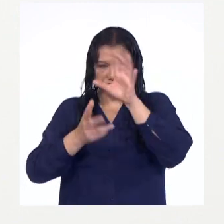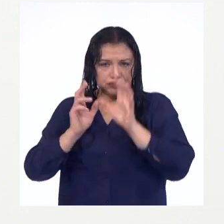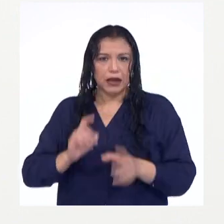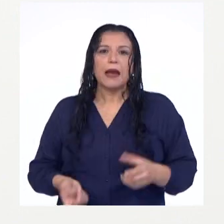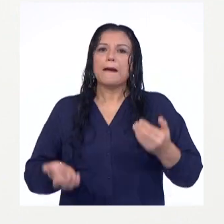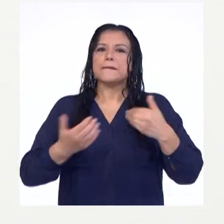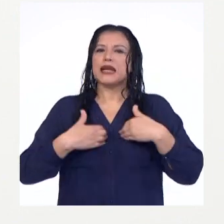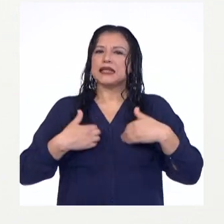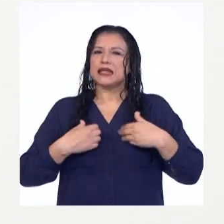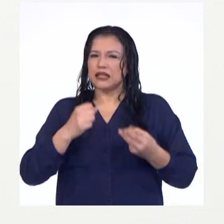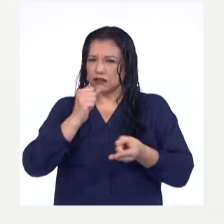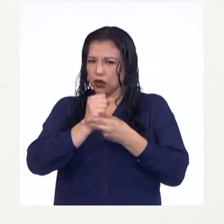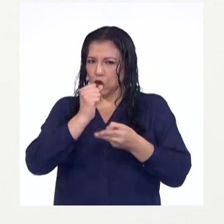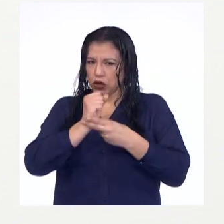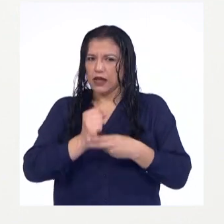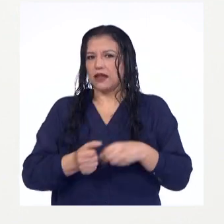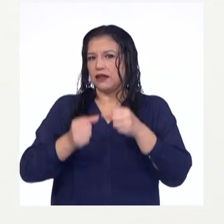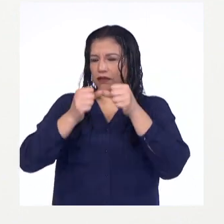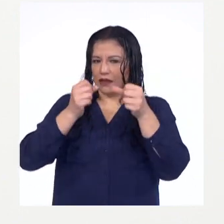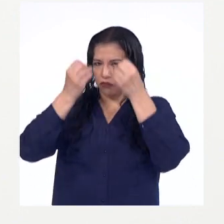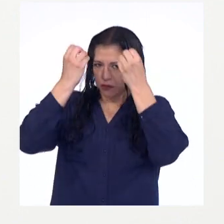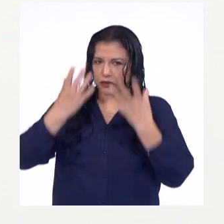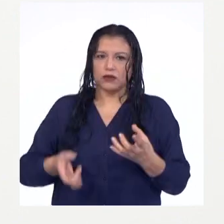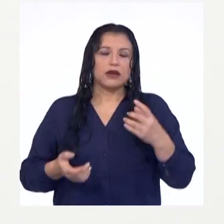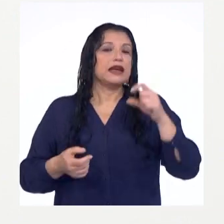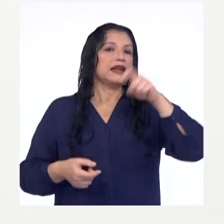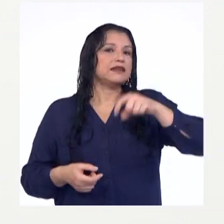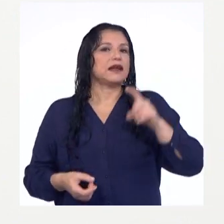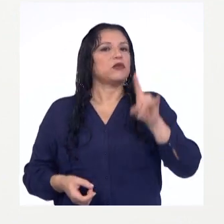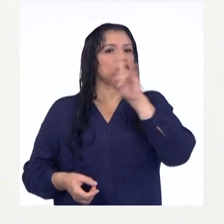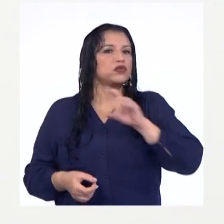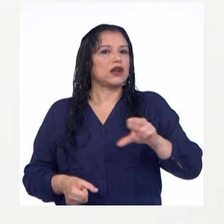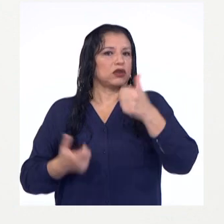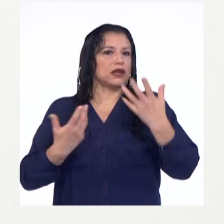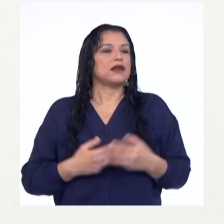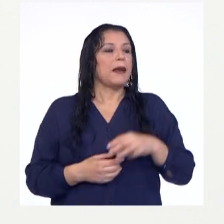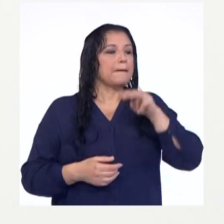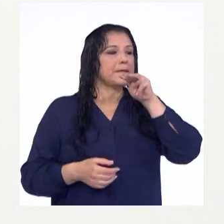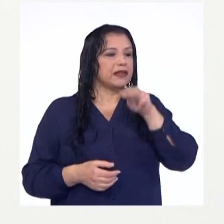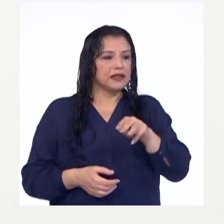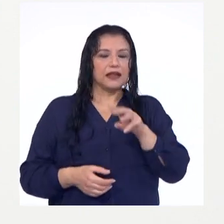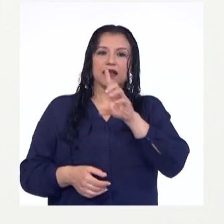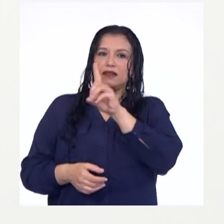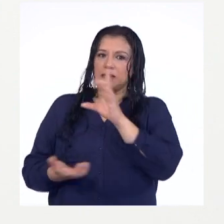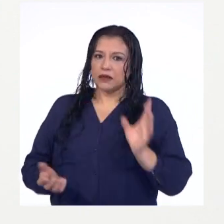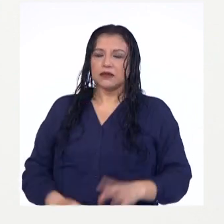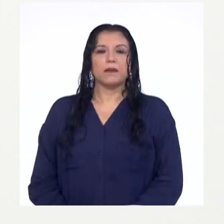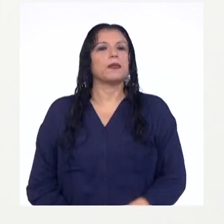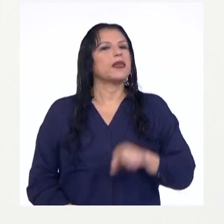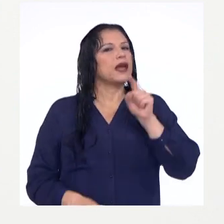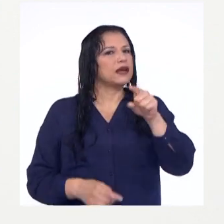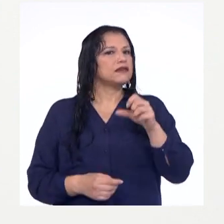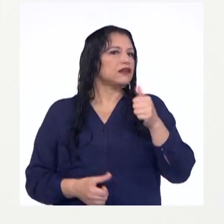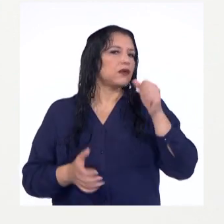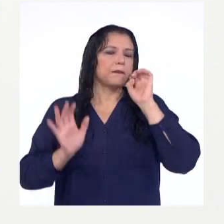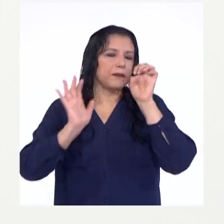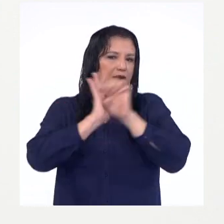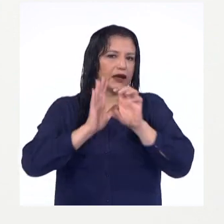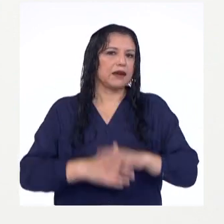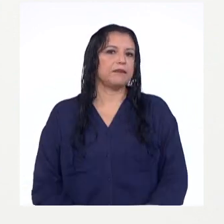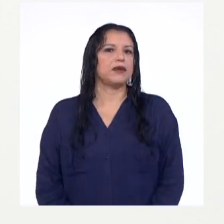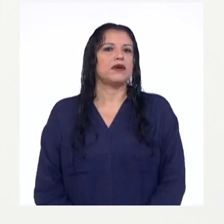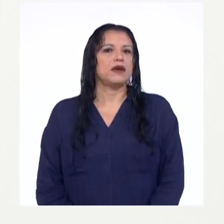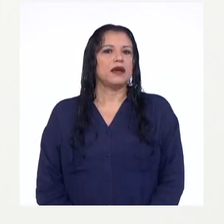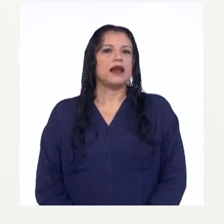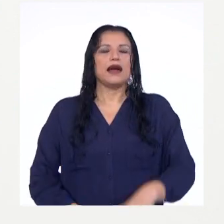Para tener seguridad de esto, debemos usar otras medidas, llamadas medidas de dispersión. Estas son, por ejemplo, la